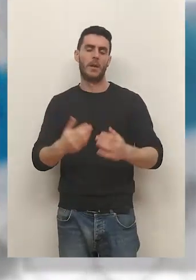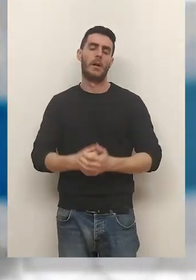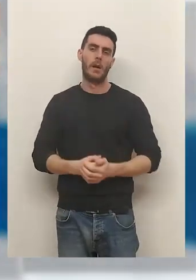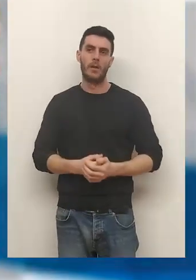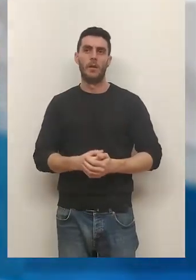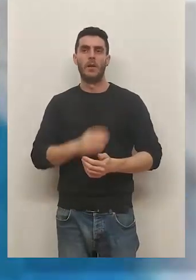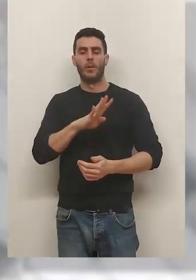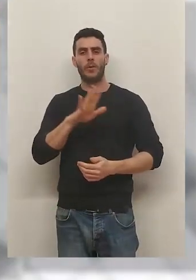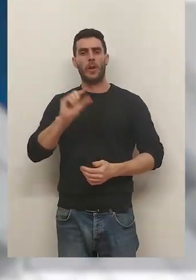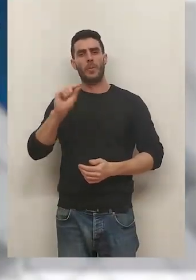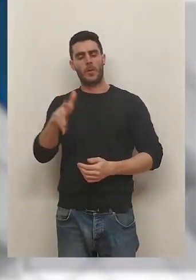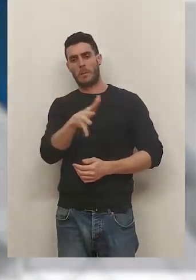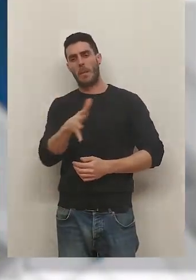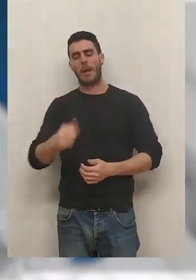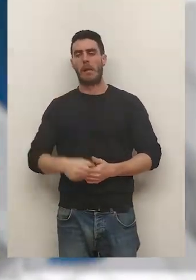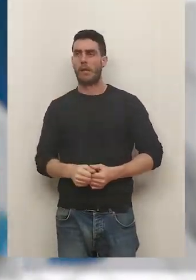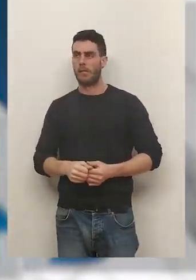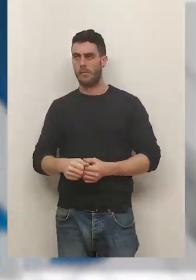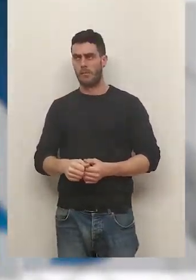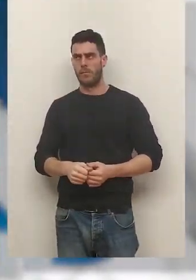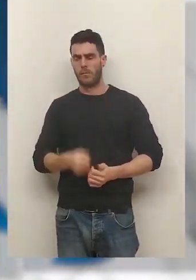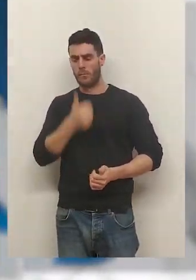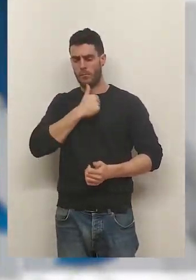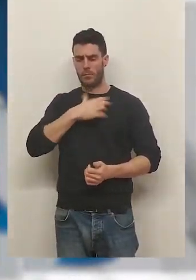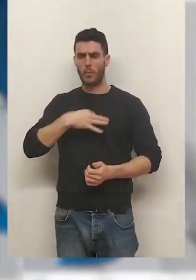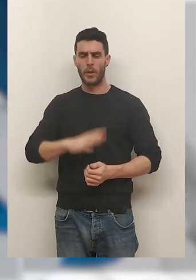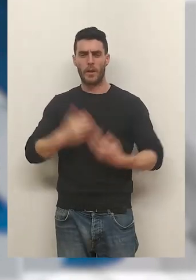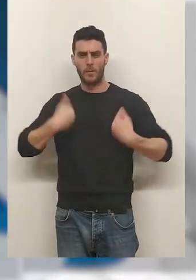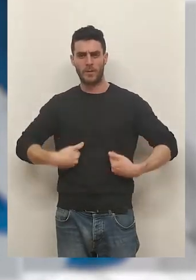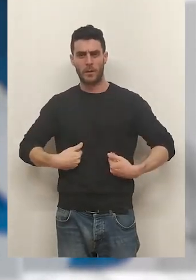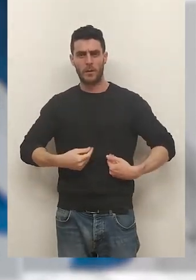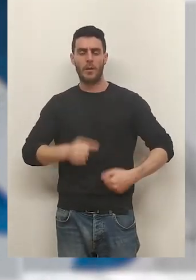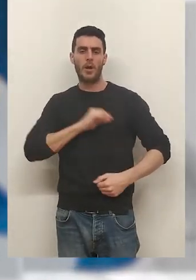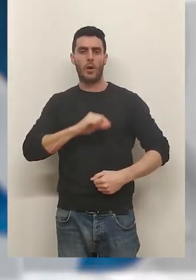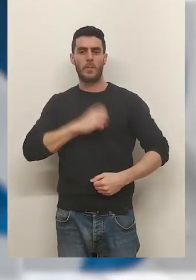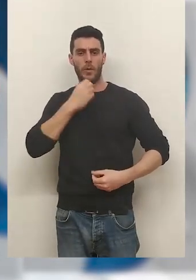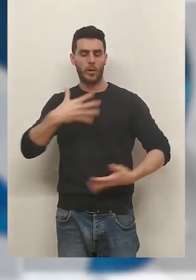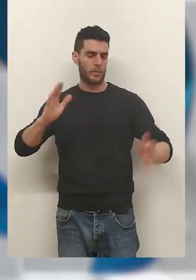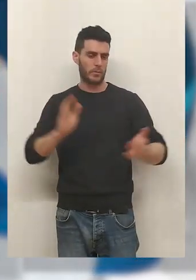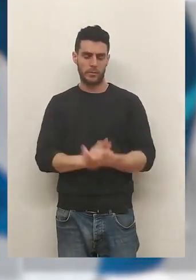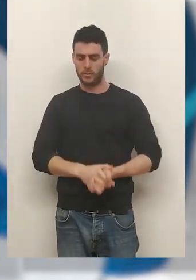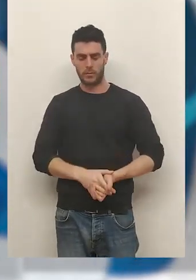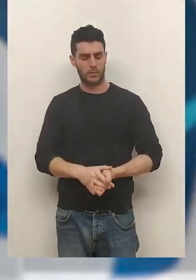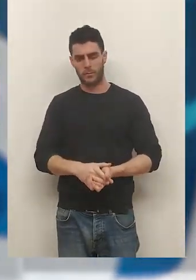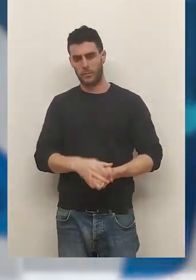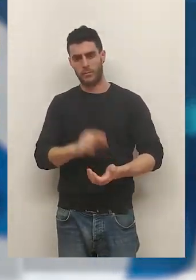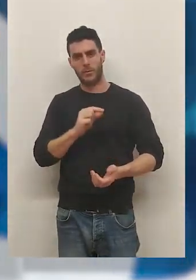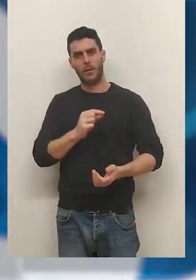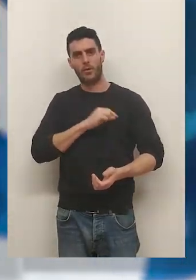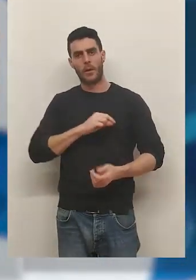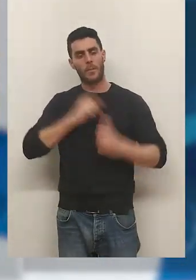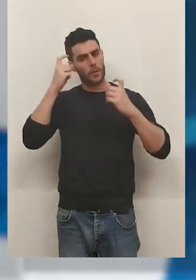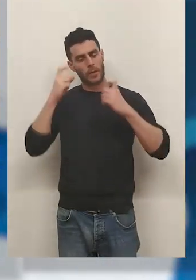Pero siendo 45 minutos se aguanta en lo físico. Y en lo anímico, bueno, en lo anímico sí intentamos recuperarles.